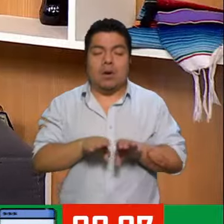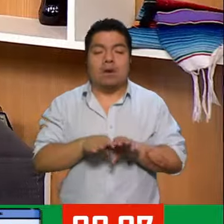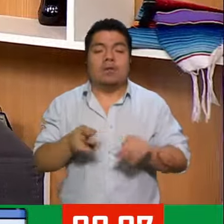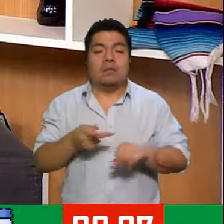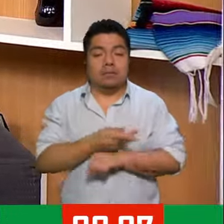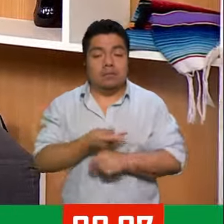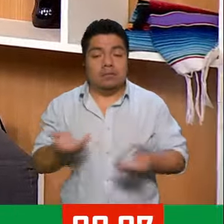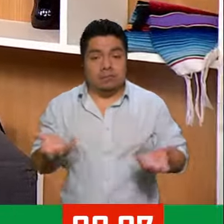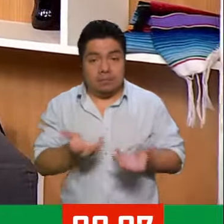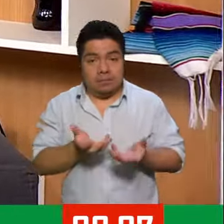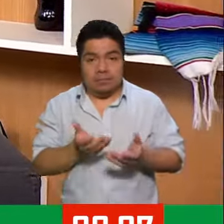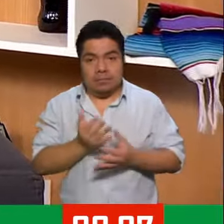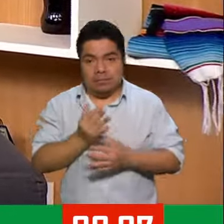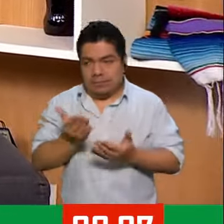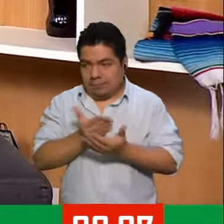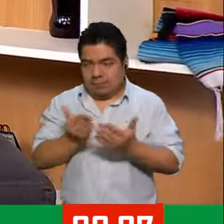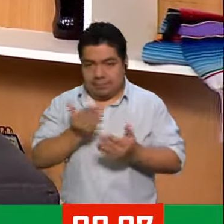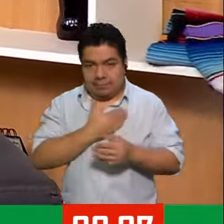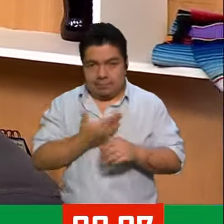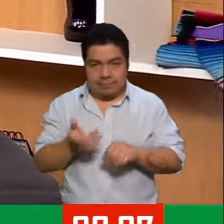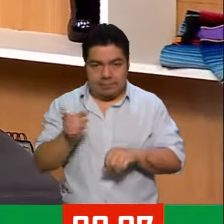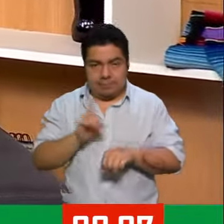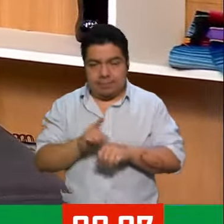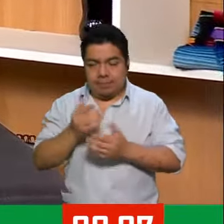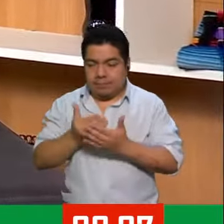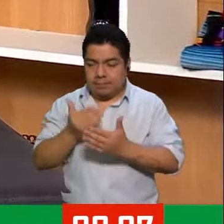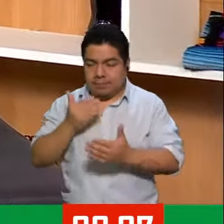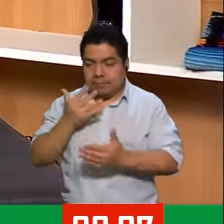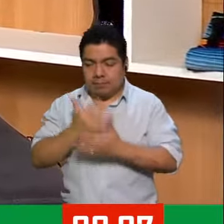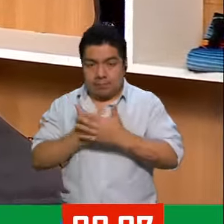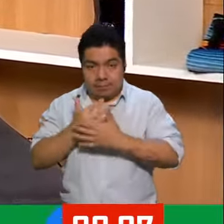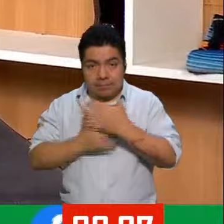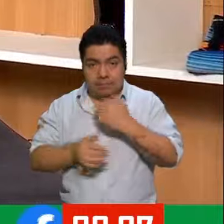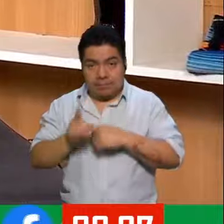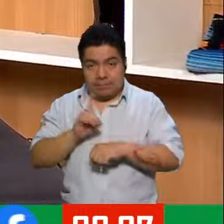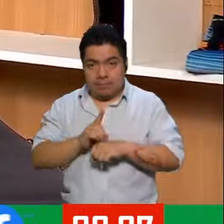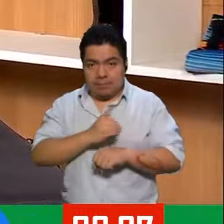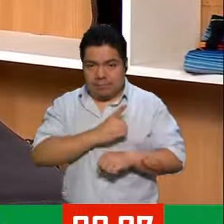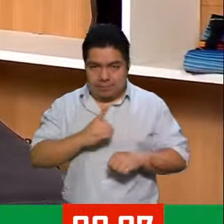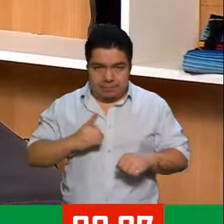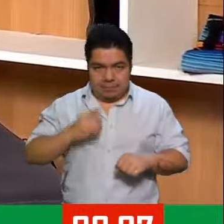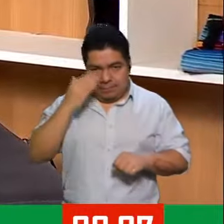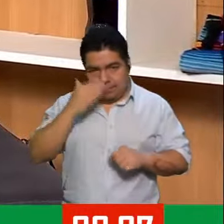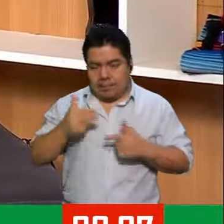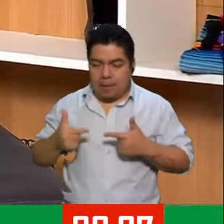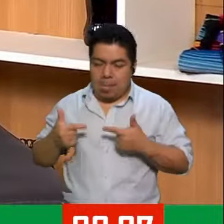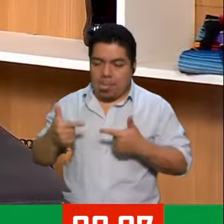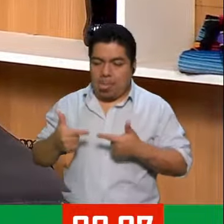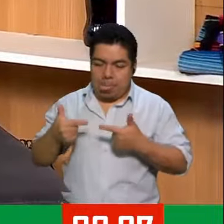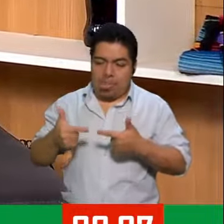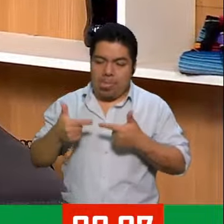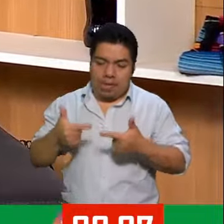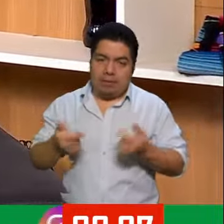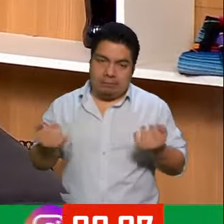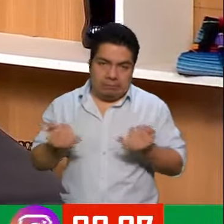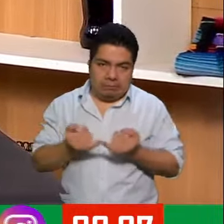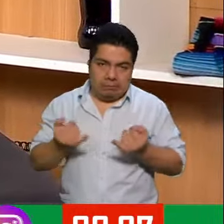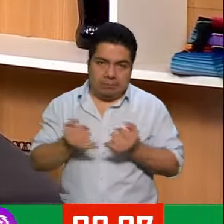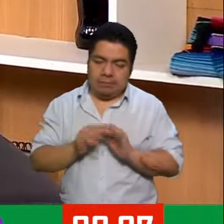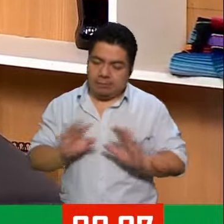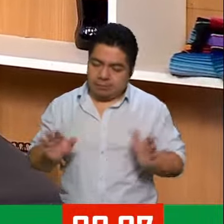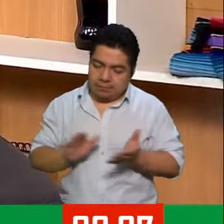ver, cuéntenos. Bueno, vamos a empezar. Buenos días. Hace 15 días hablamos justo de las deudas que se heredaban también. Eso sí